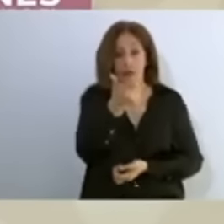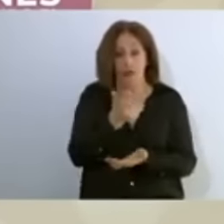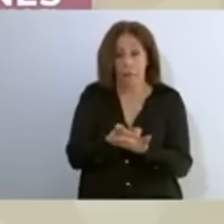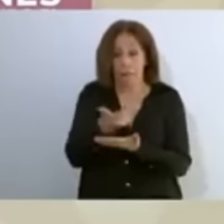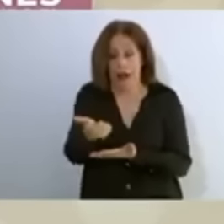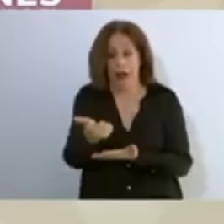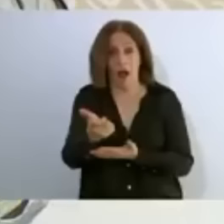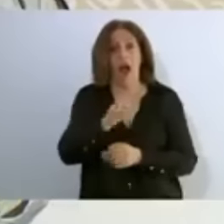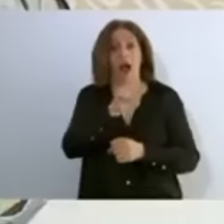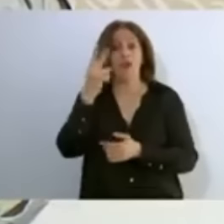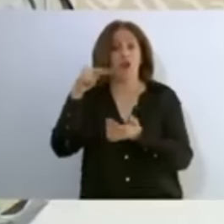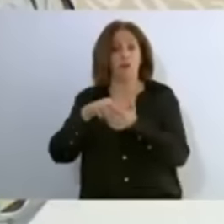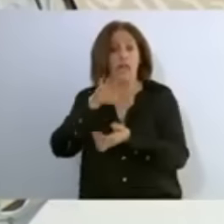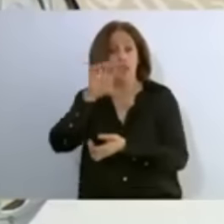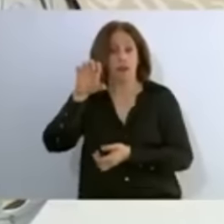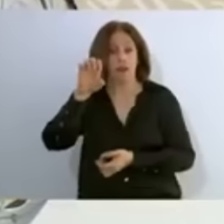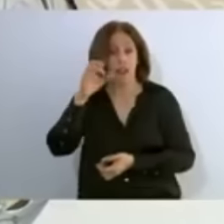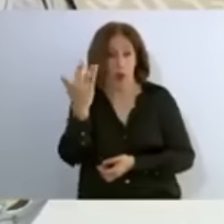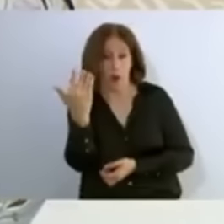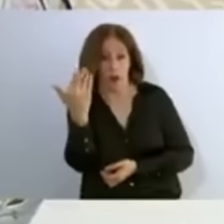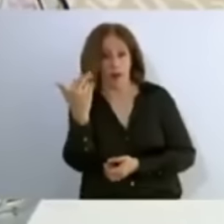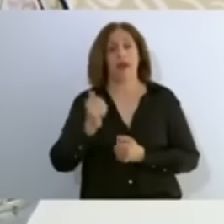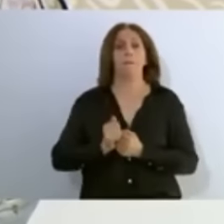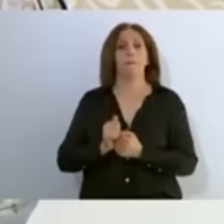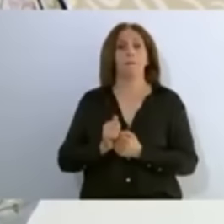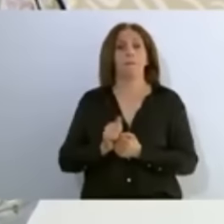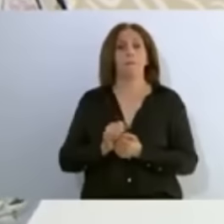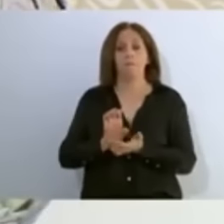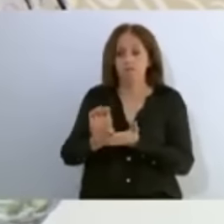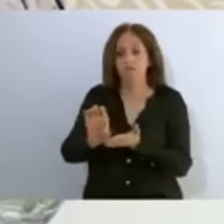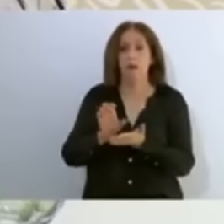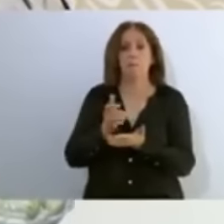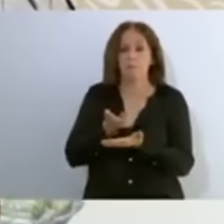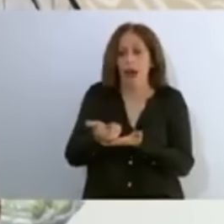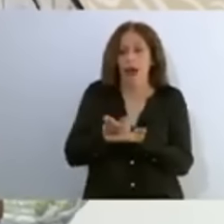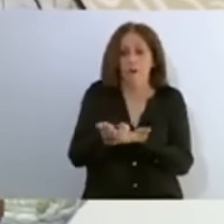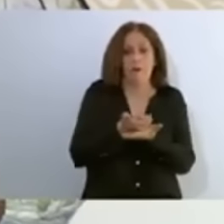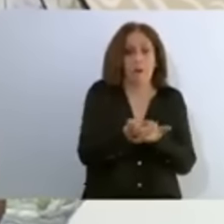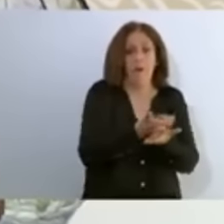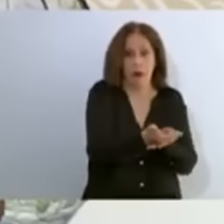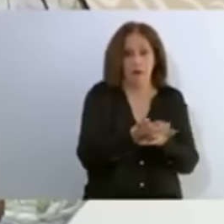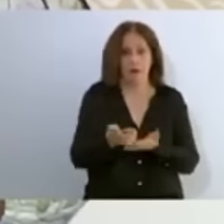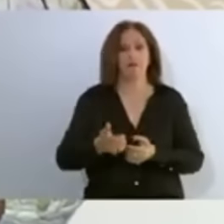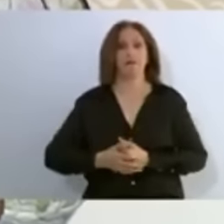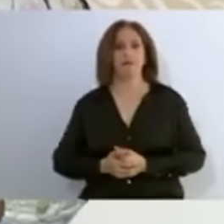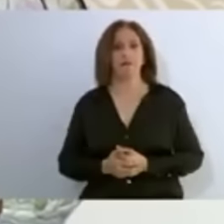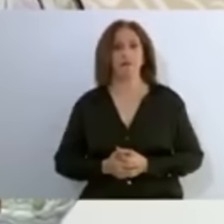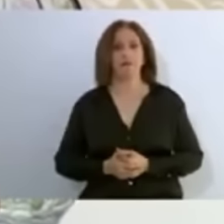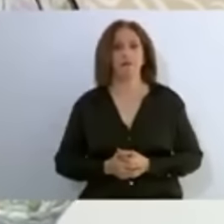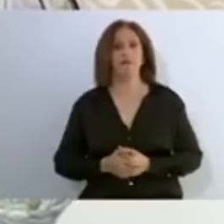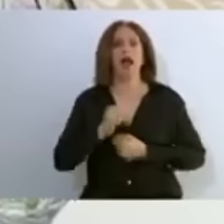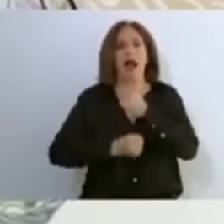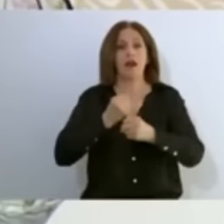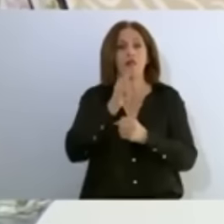quinientos cincuenta que se entregó a partir de ese mes de manera bimestral y en dos mil